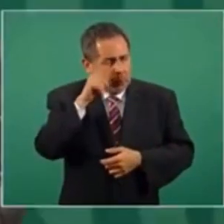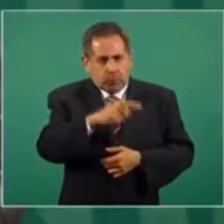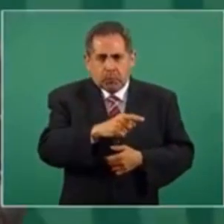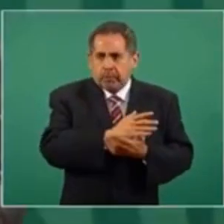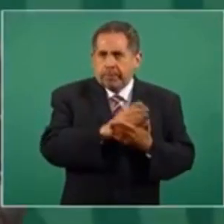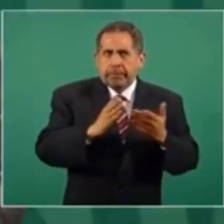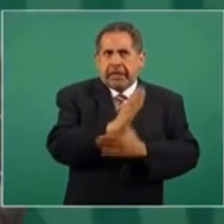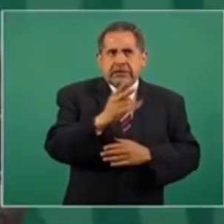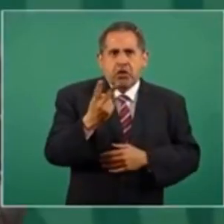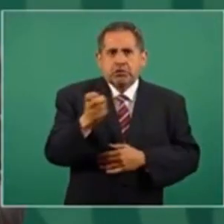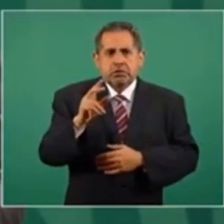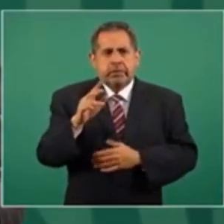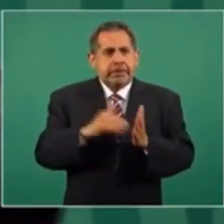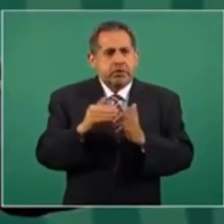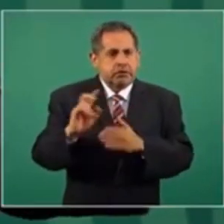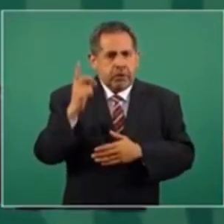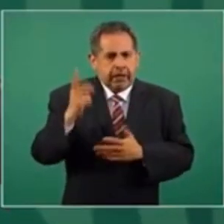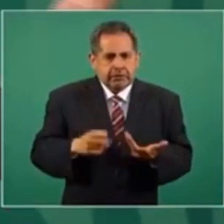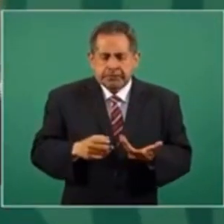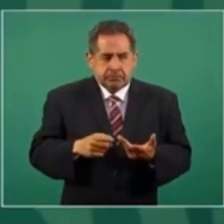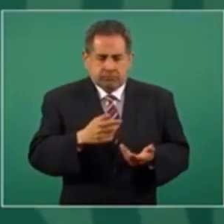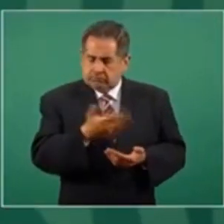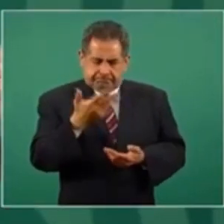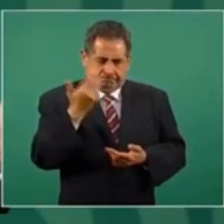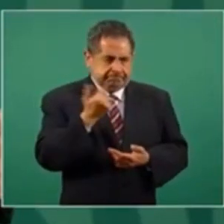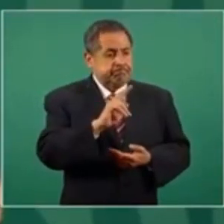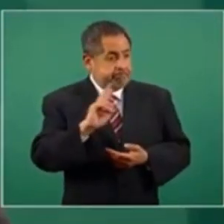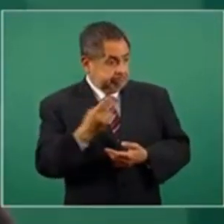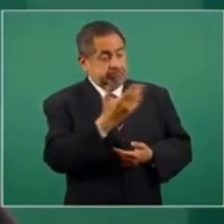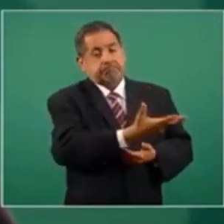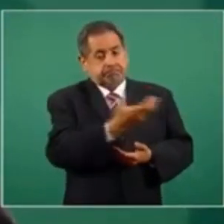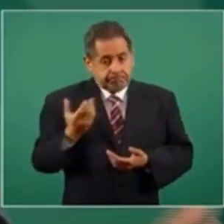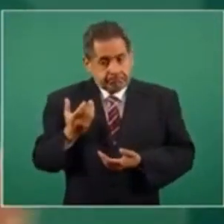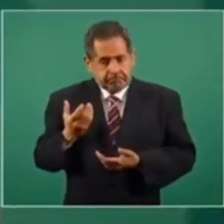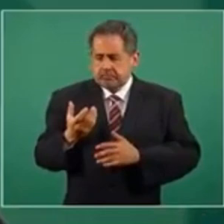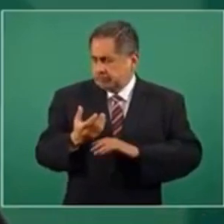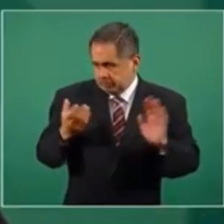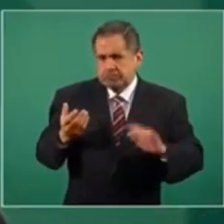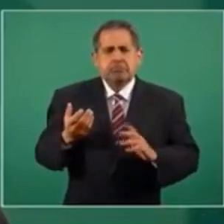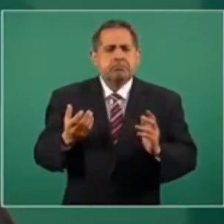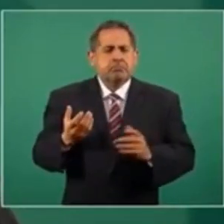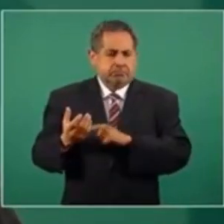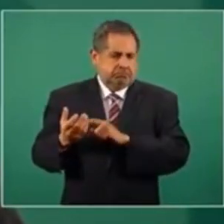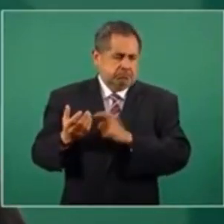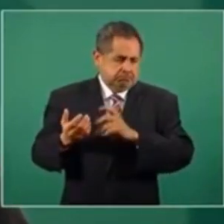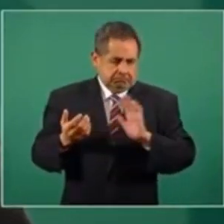de 200 millones de dólares. Si eso se devuelve, regresa,